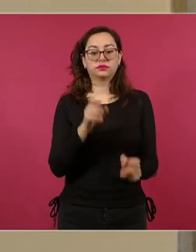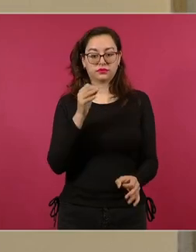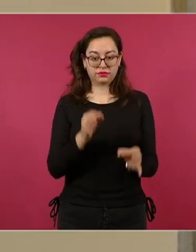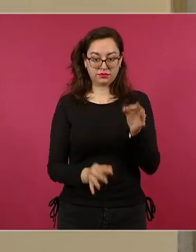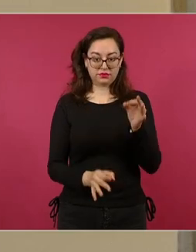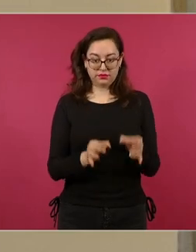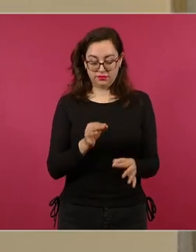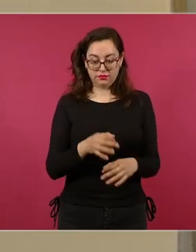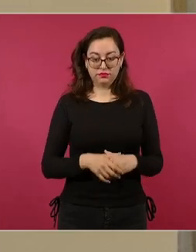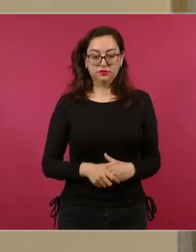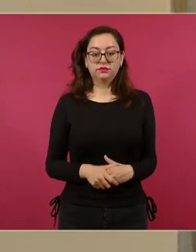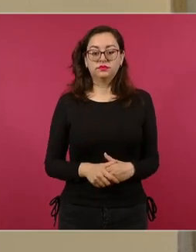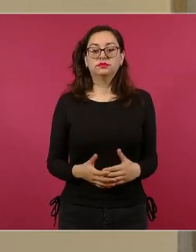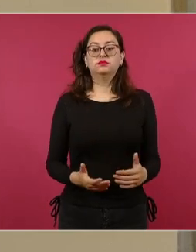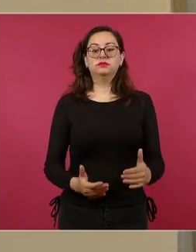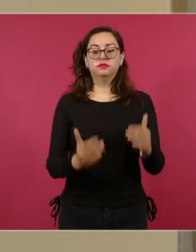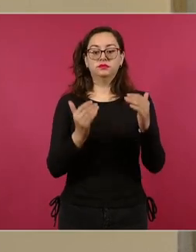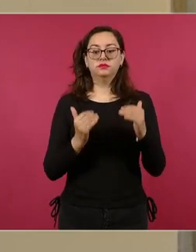oficiosa.